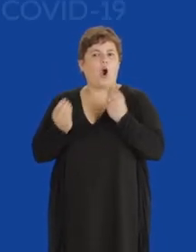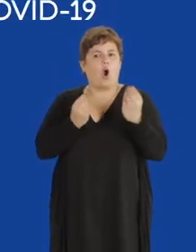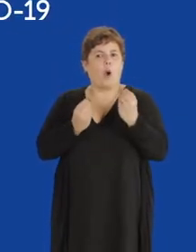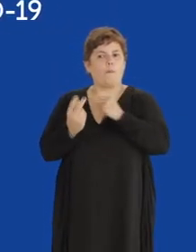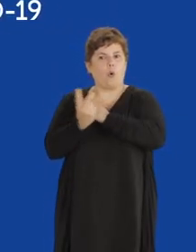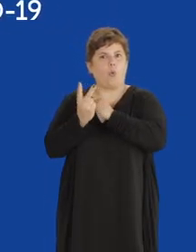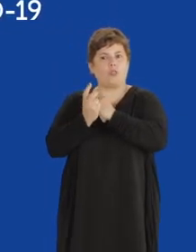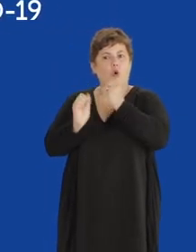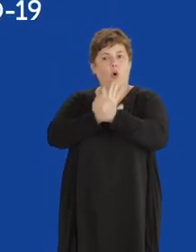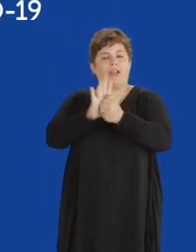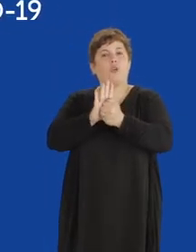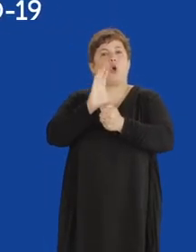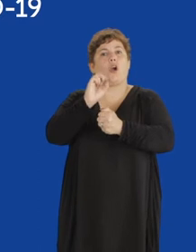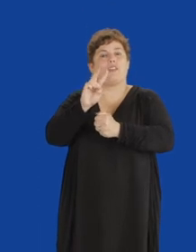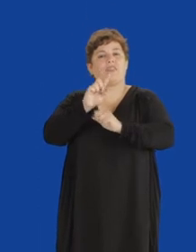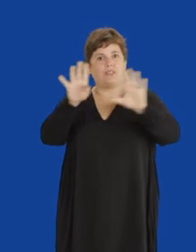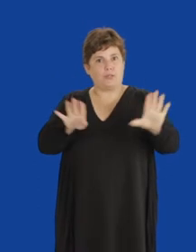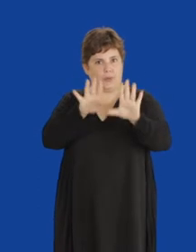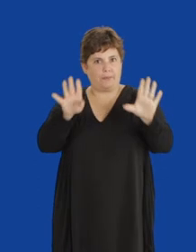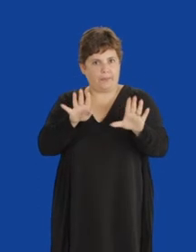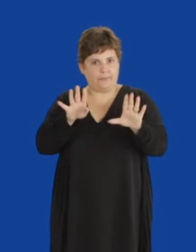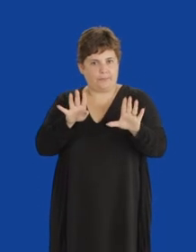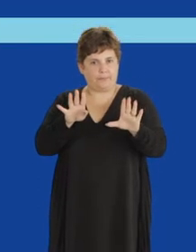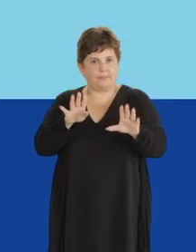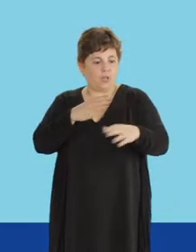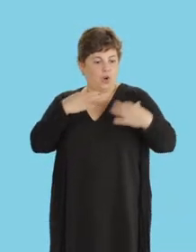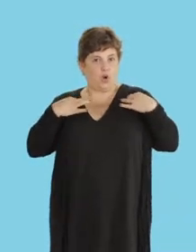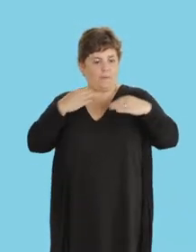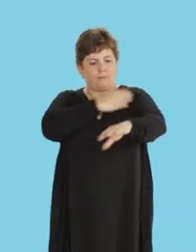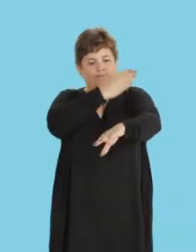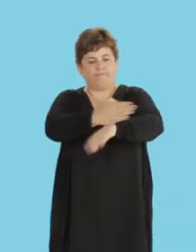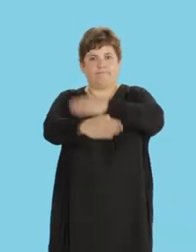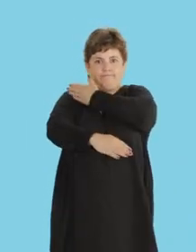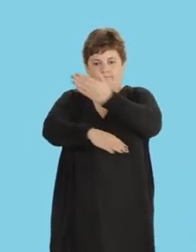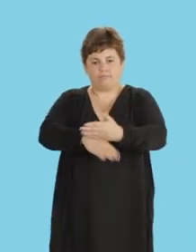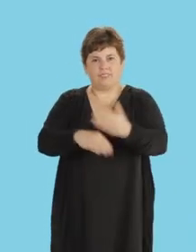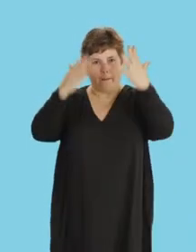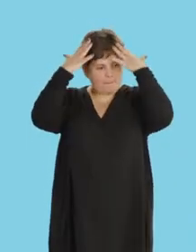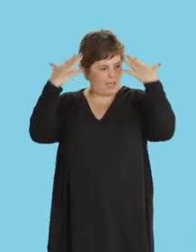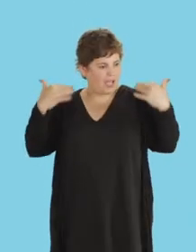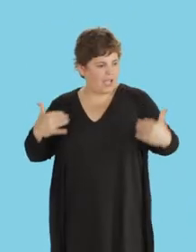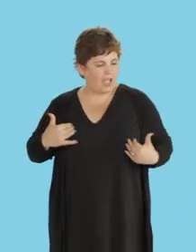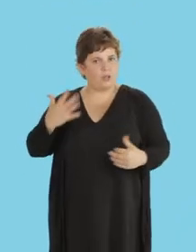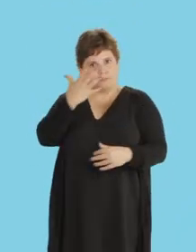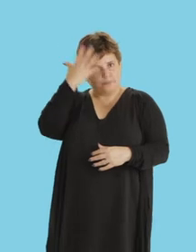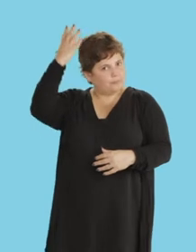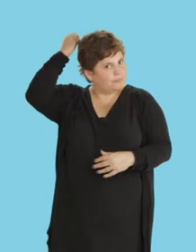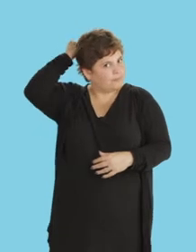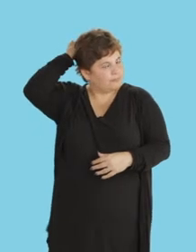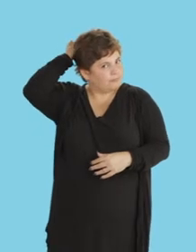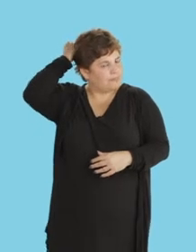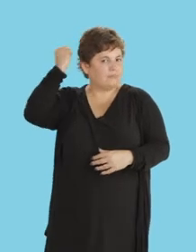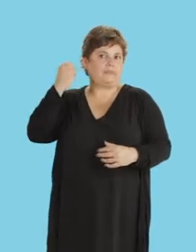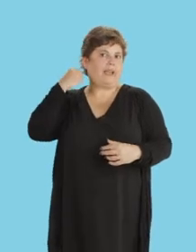casa, ¿cómo me protejo del coronavirus COVID-19? Usá ropa de manga larga. Si tenés el pelo largo, usá lo